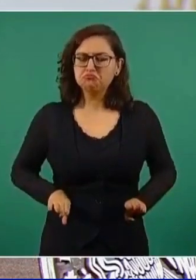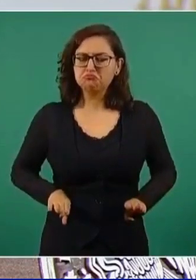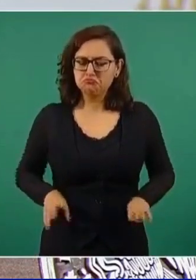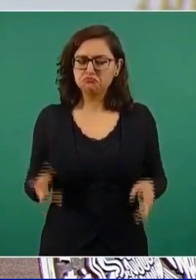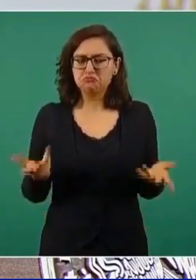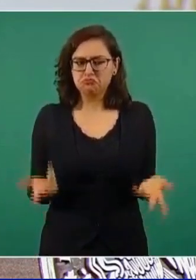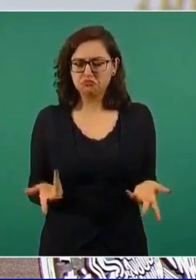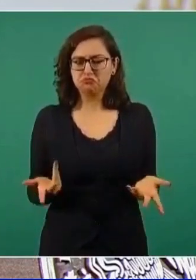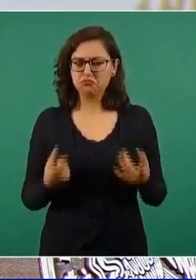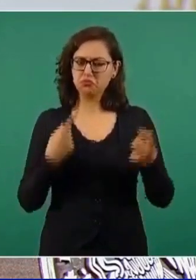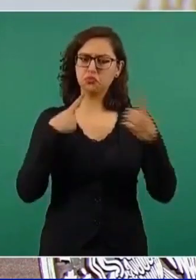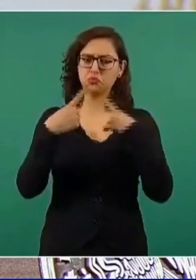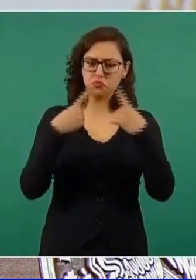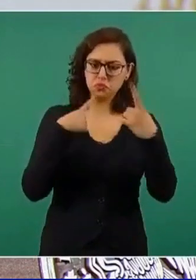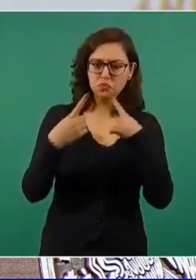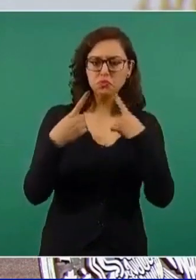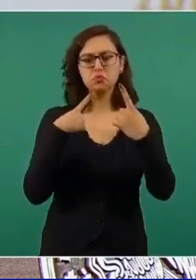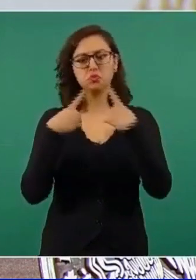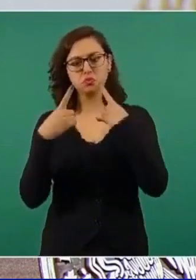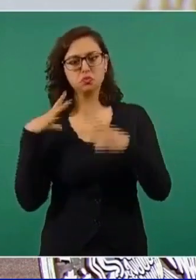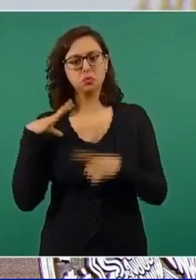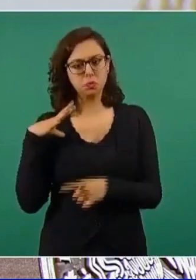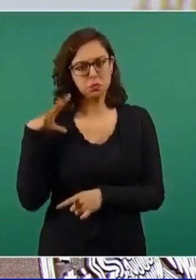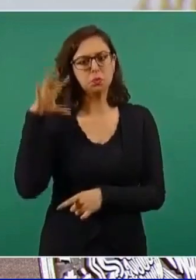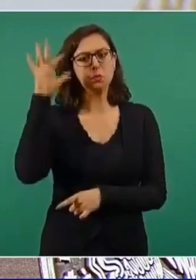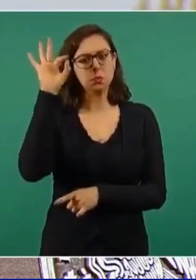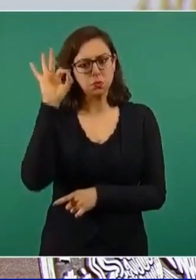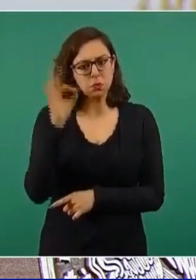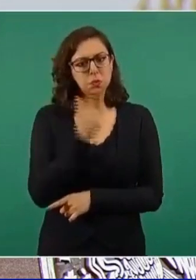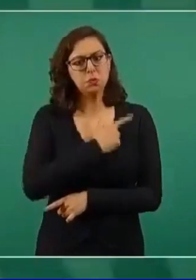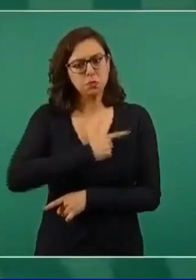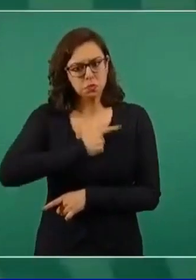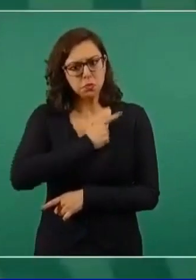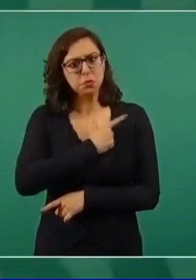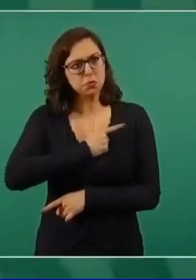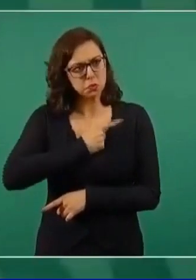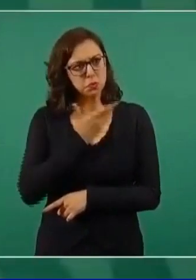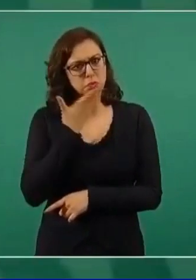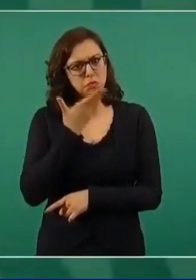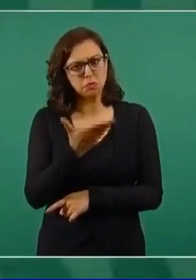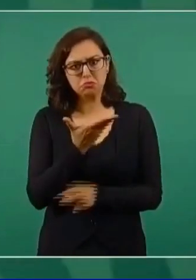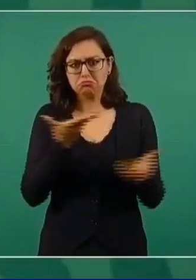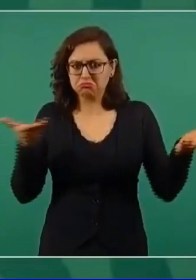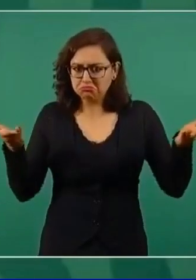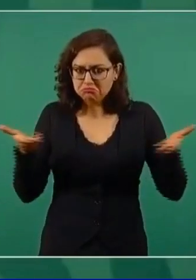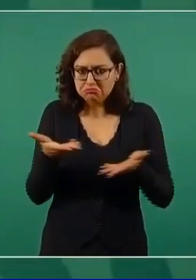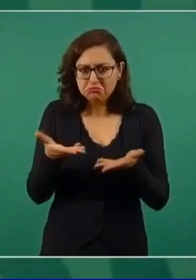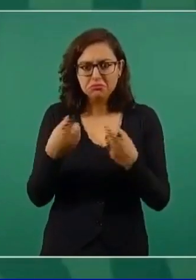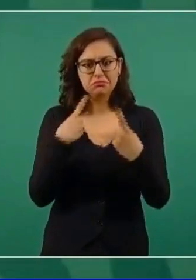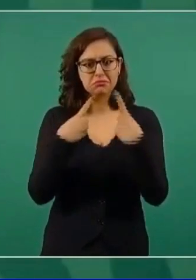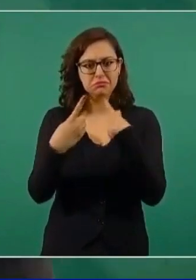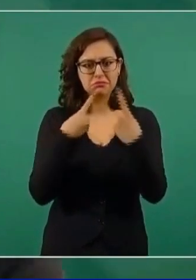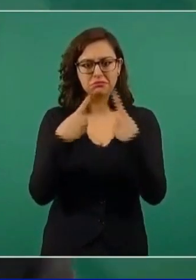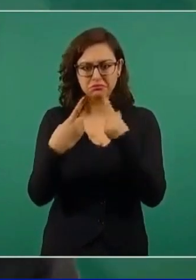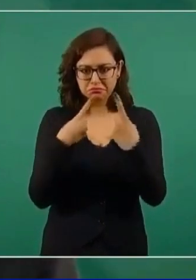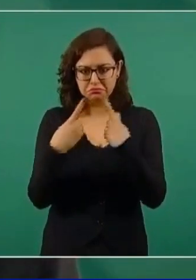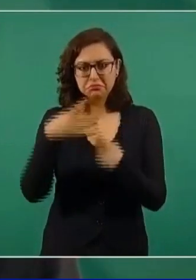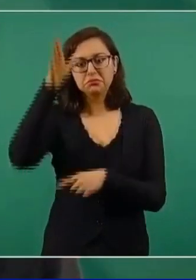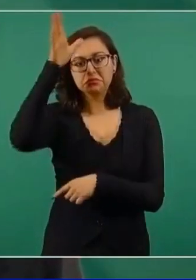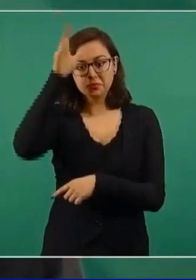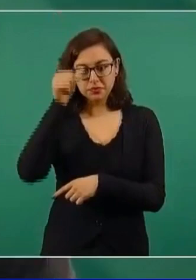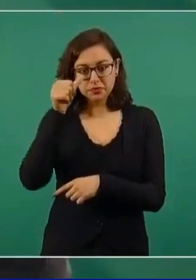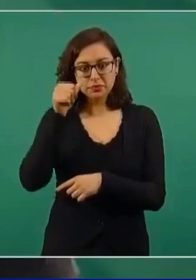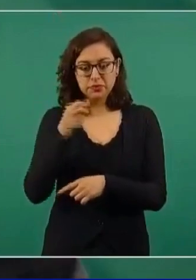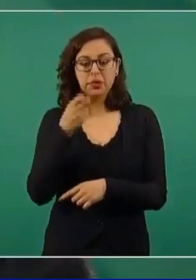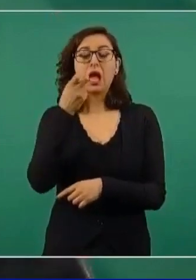acudiendo a la Comisión Federal de Electricidad para dialogar y llegar a acuerdos.